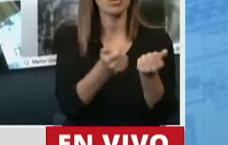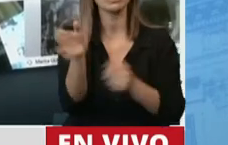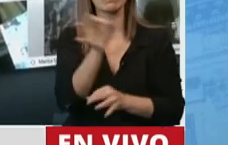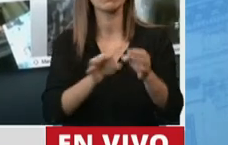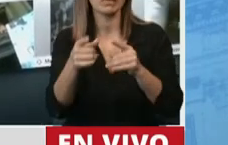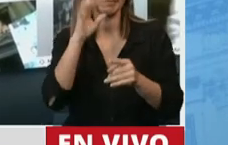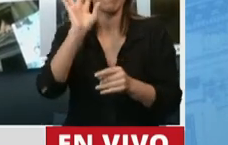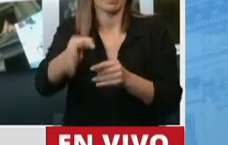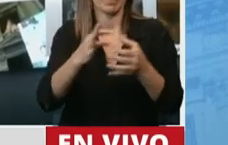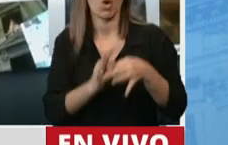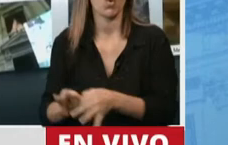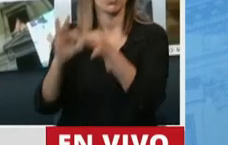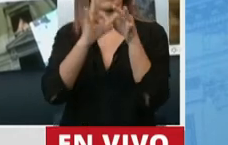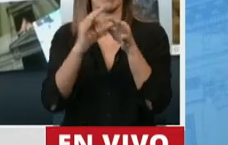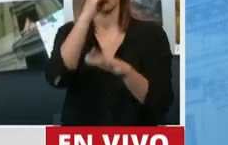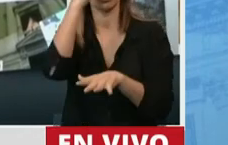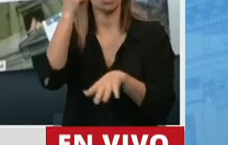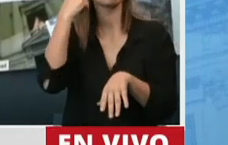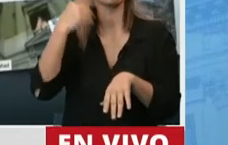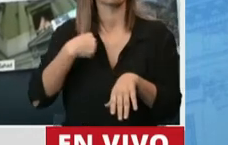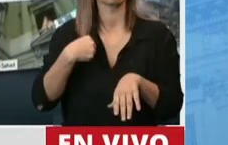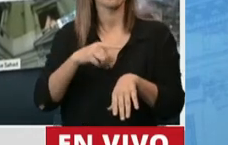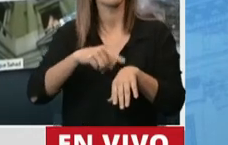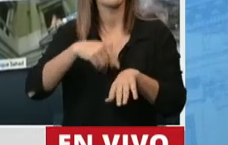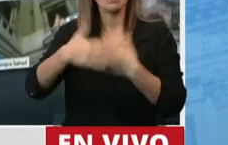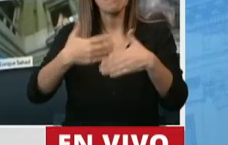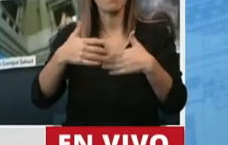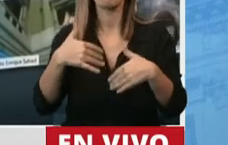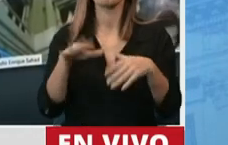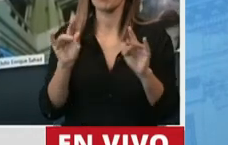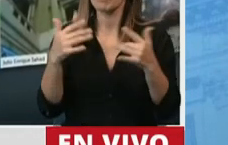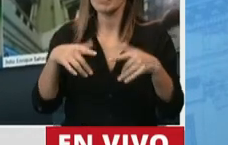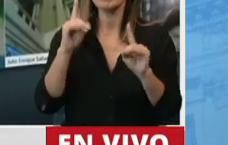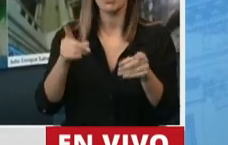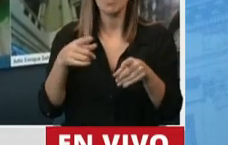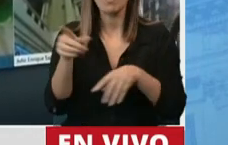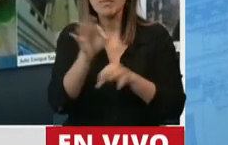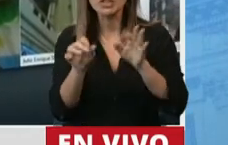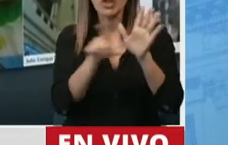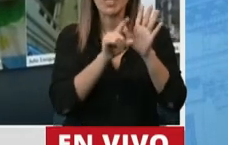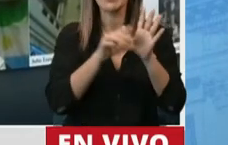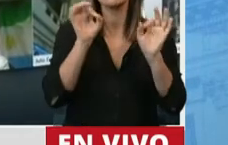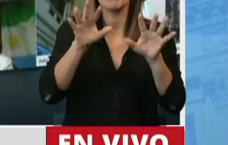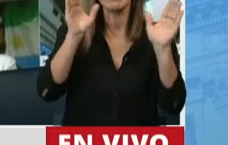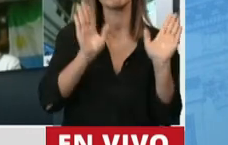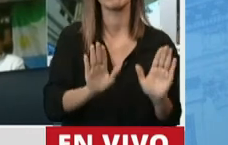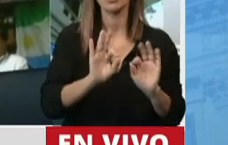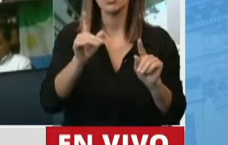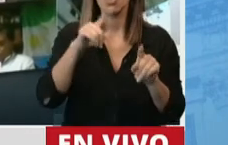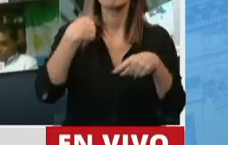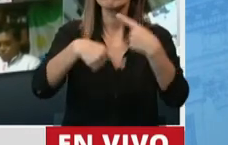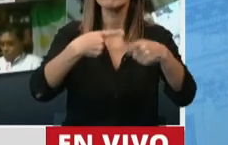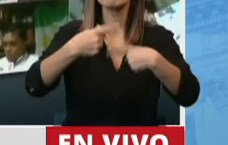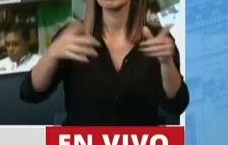la unidad nacional, creo que los tiempos que vienen son muy difíciles, que no quede en un proyecto de ley, que se vea en los medios, que se vea en la calle,